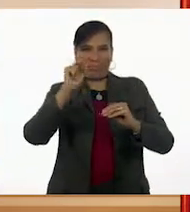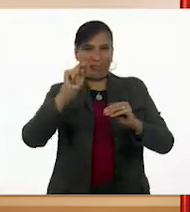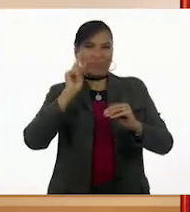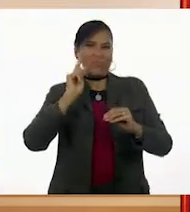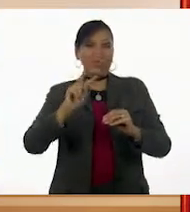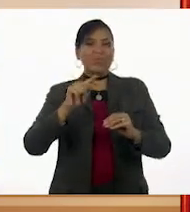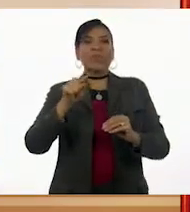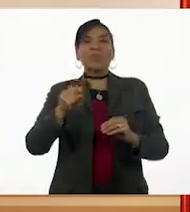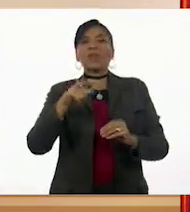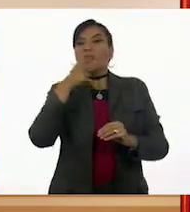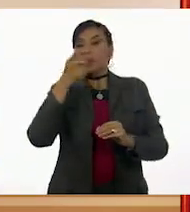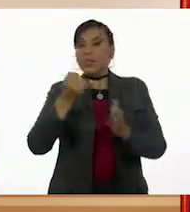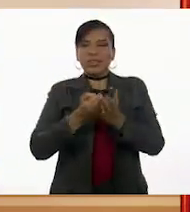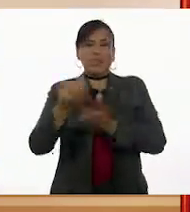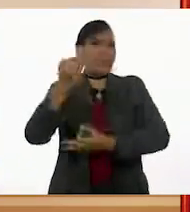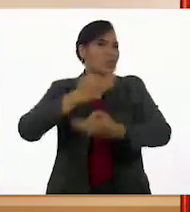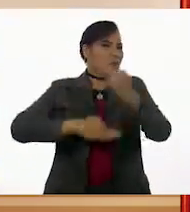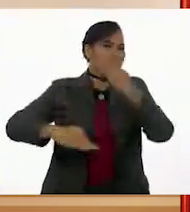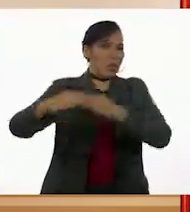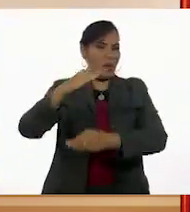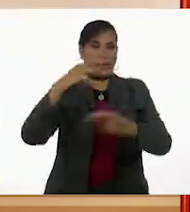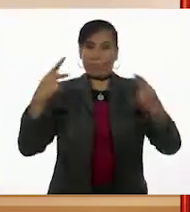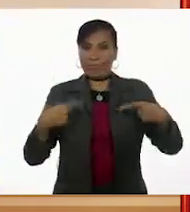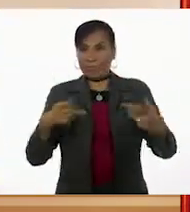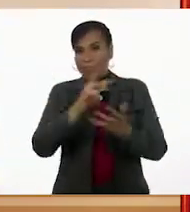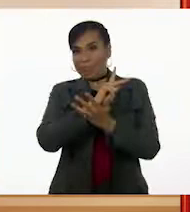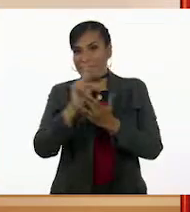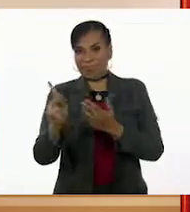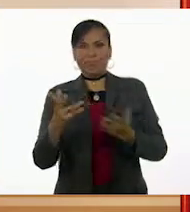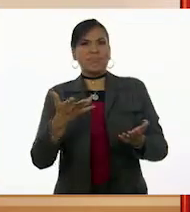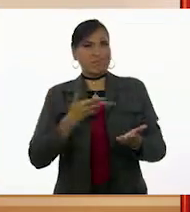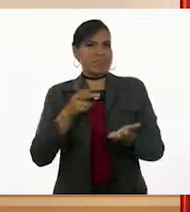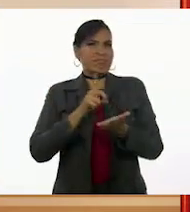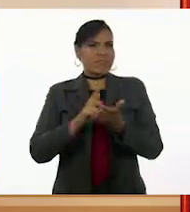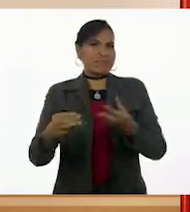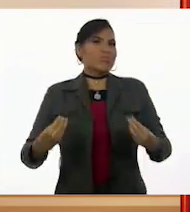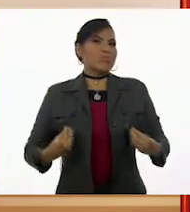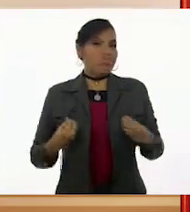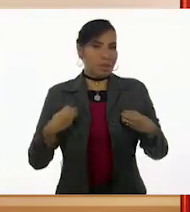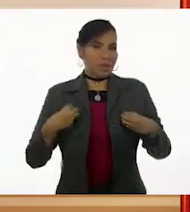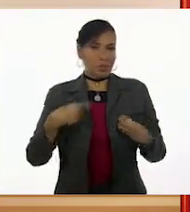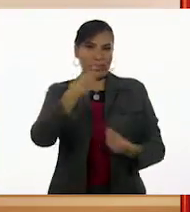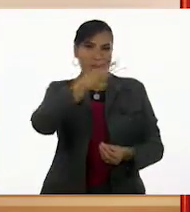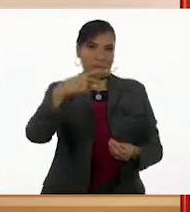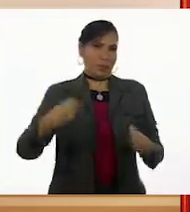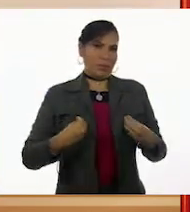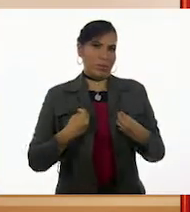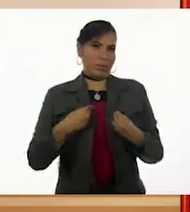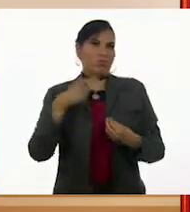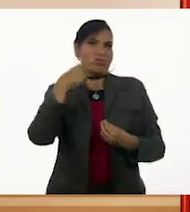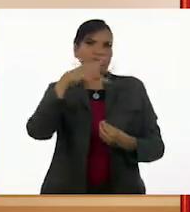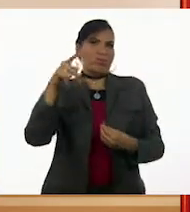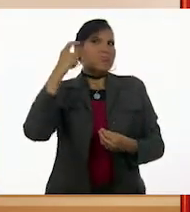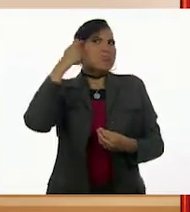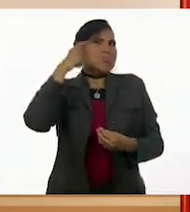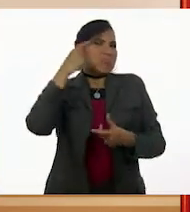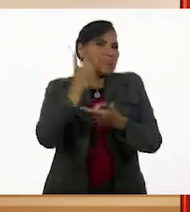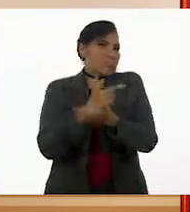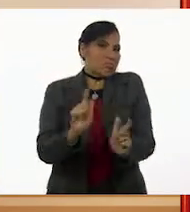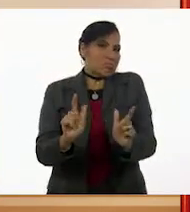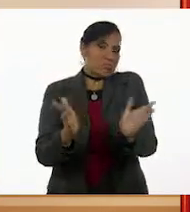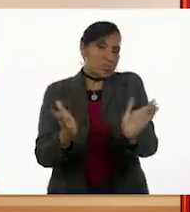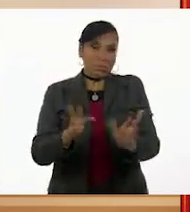confirmamos que todas las personas tienen el derecho de vivir su vida como la tienen pensada.